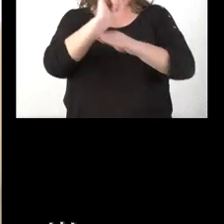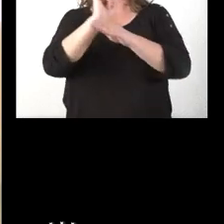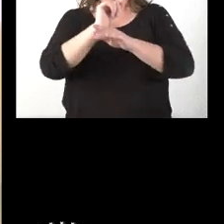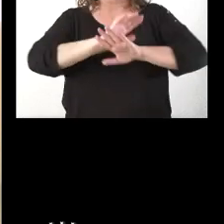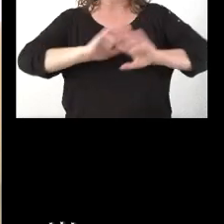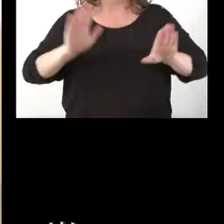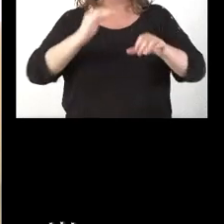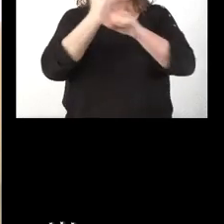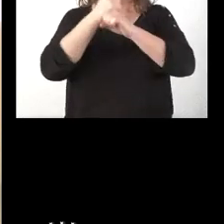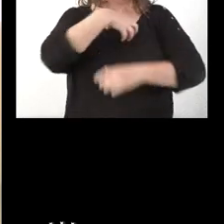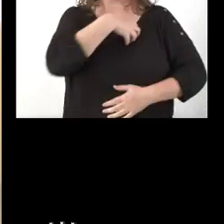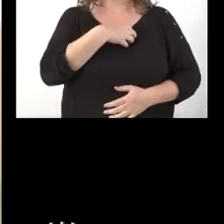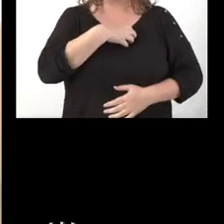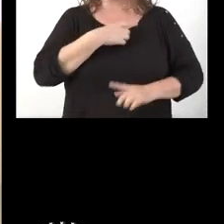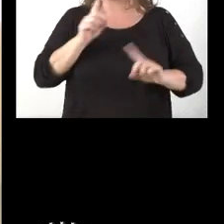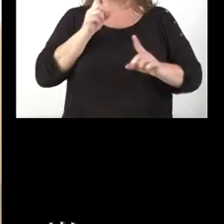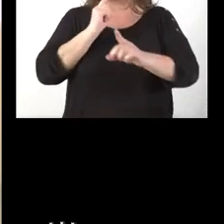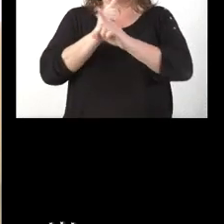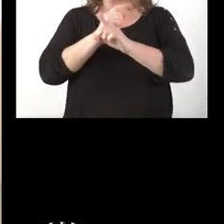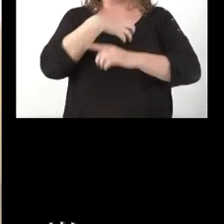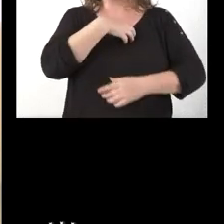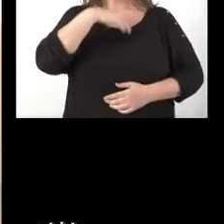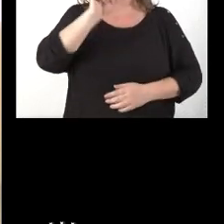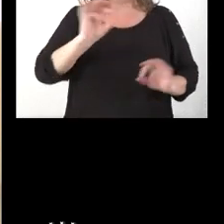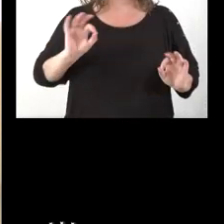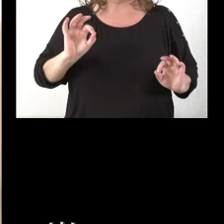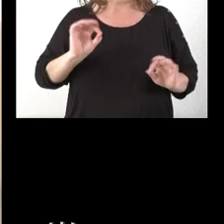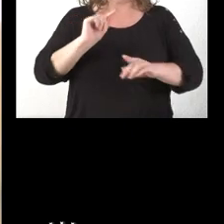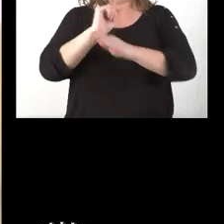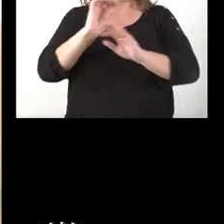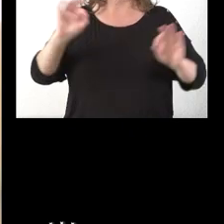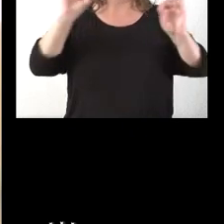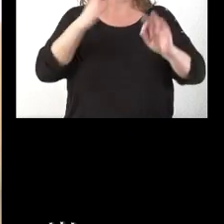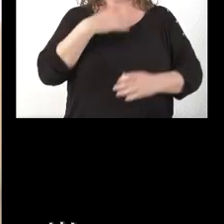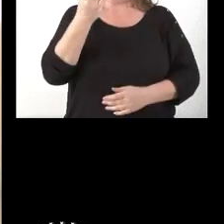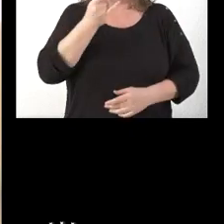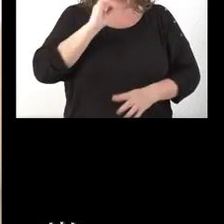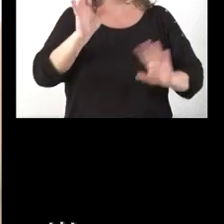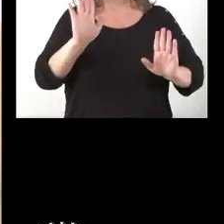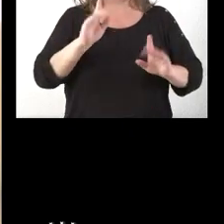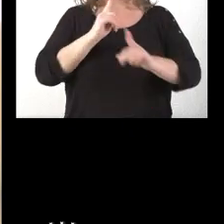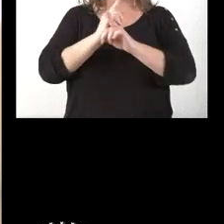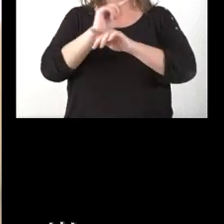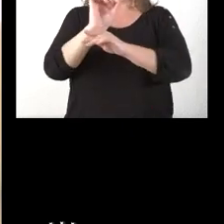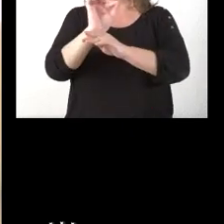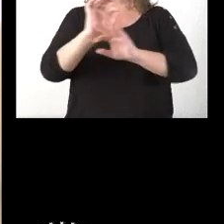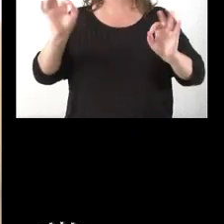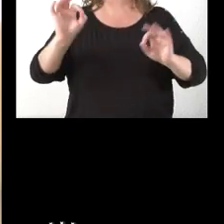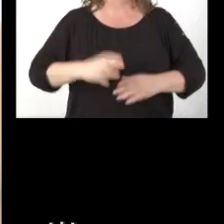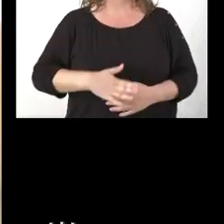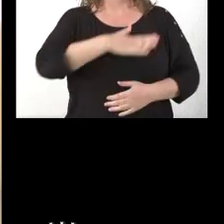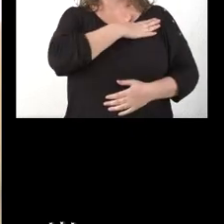trabajo de los funcionarios públicos de la Junta de Castilla y León, como parece que se pudo haber entendido y dicho esto, bueno, querría